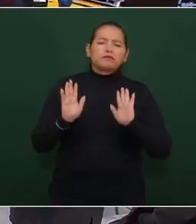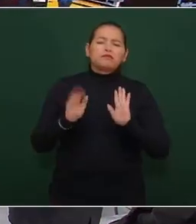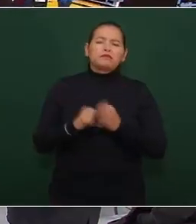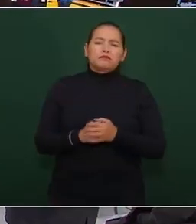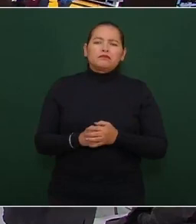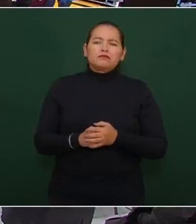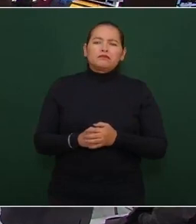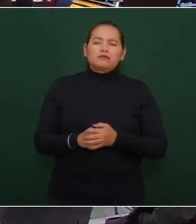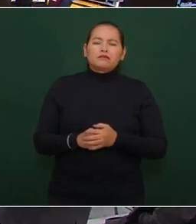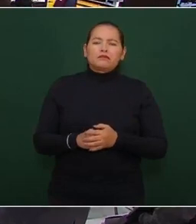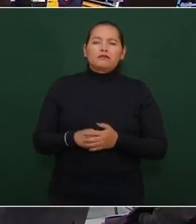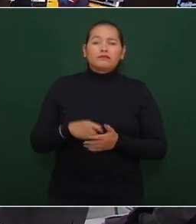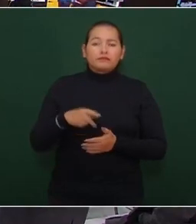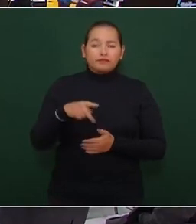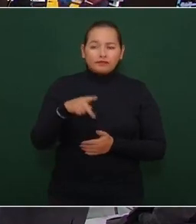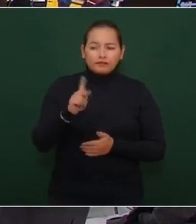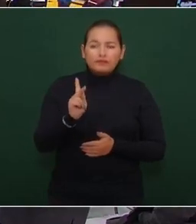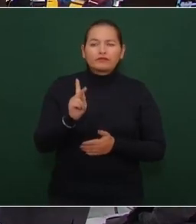nada más